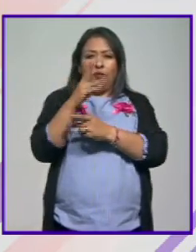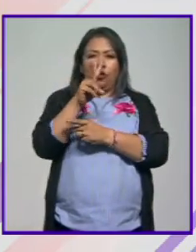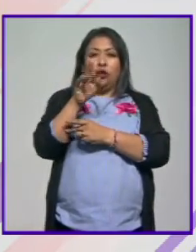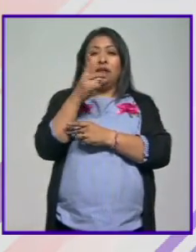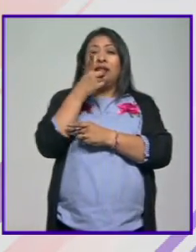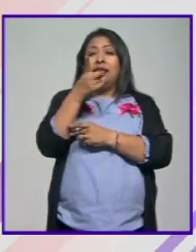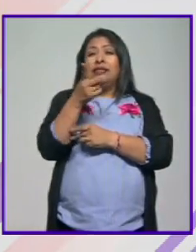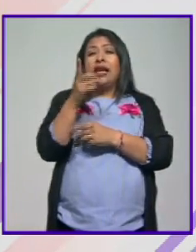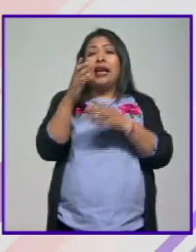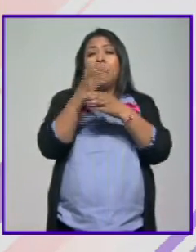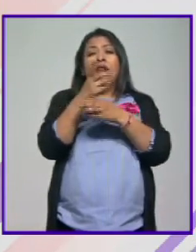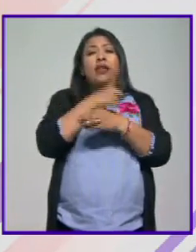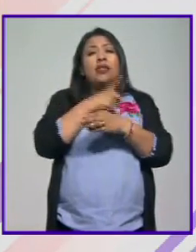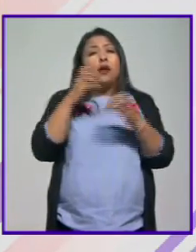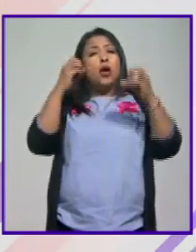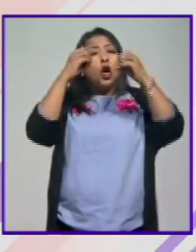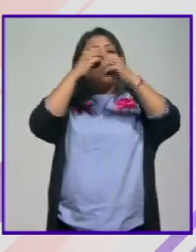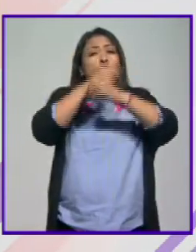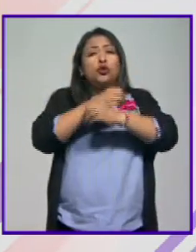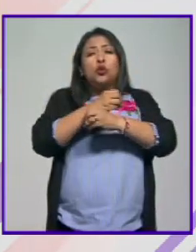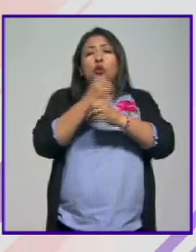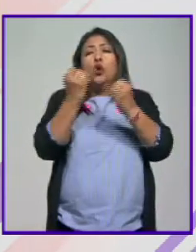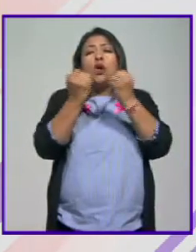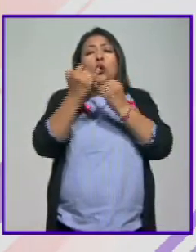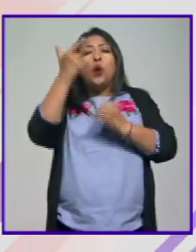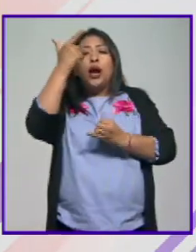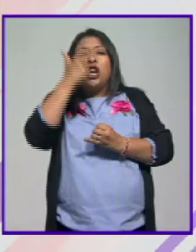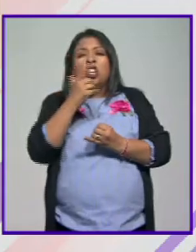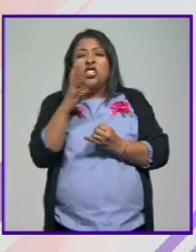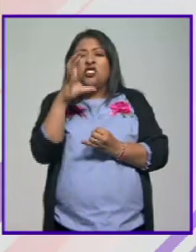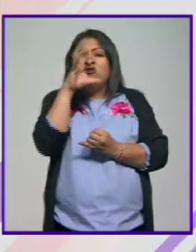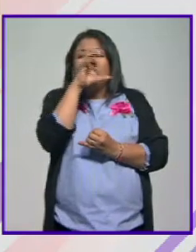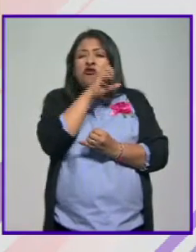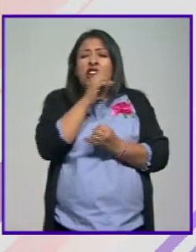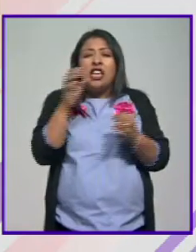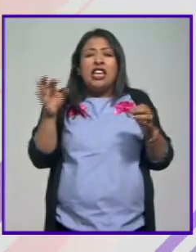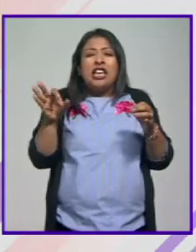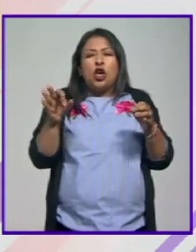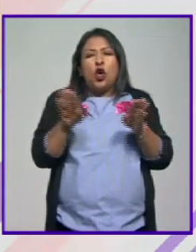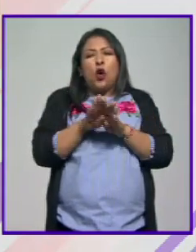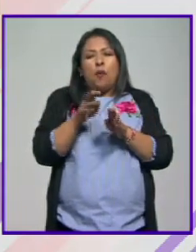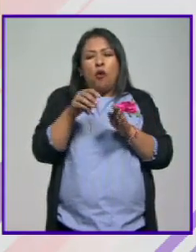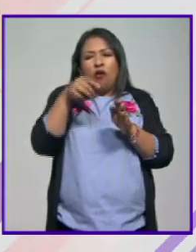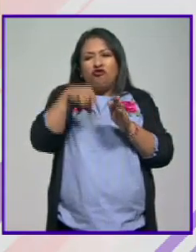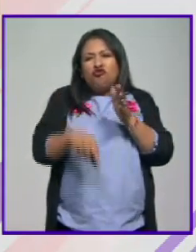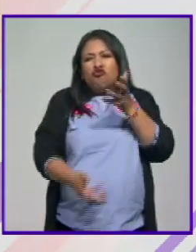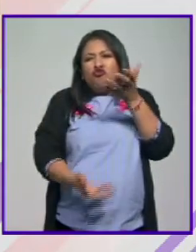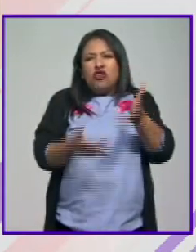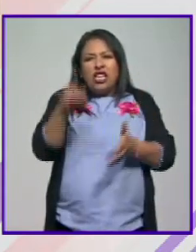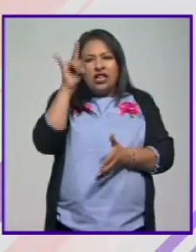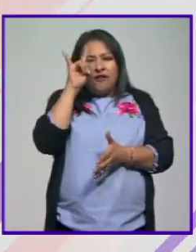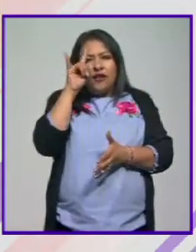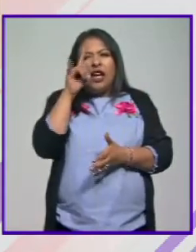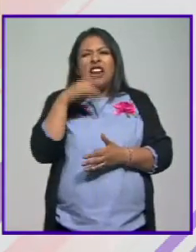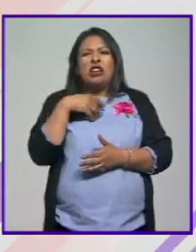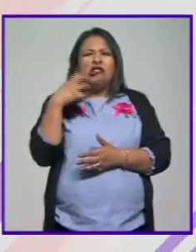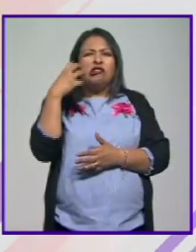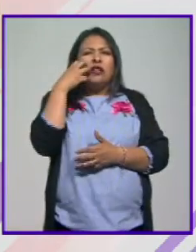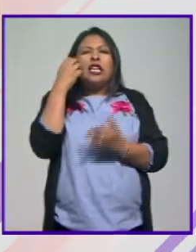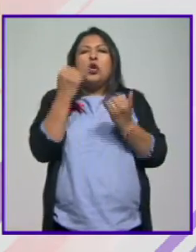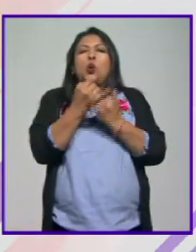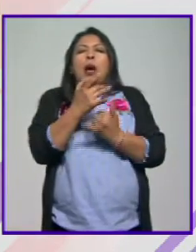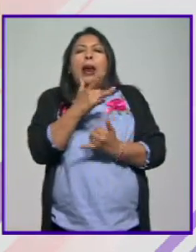ser oscuro como la noche caliente como el infierno y amargo como el amor así es entonces está este vínculo